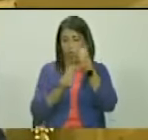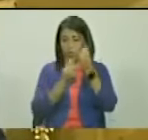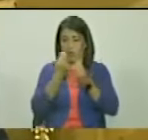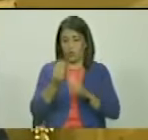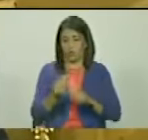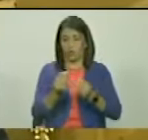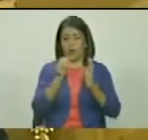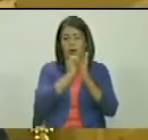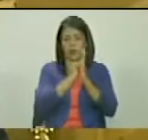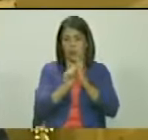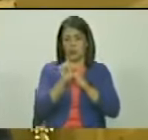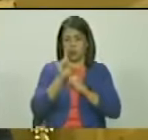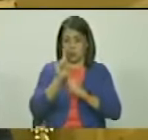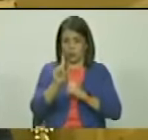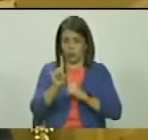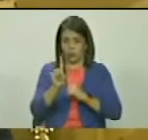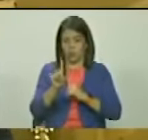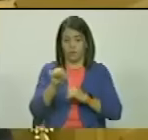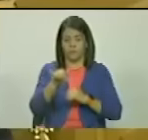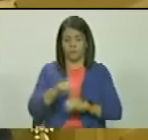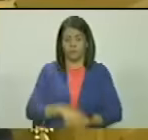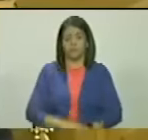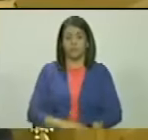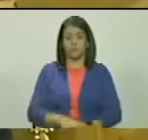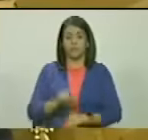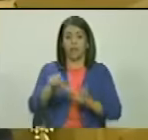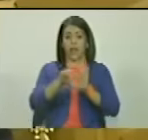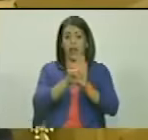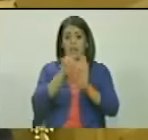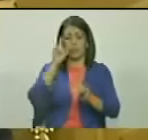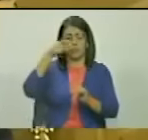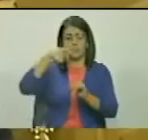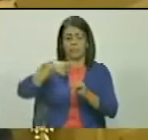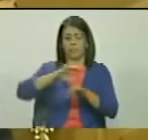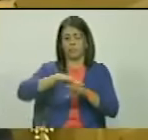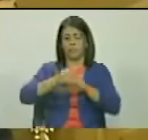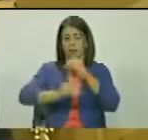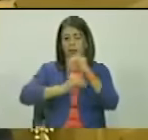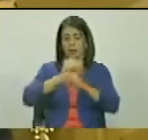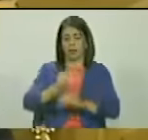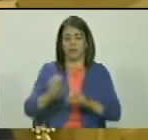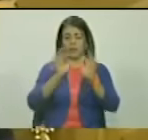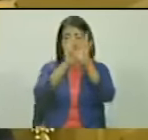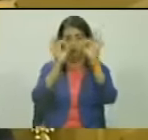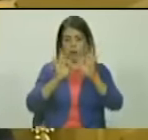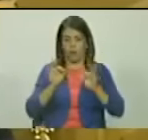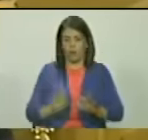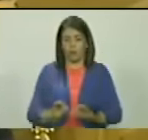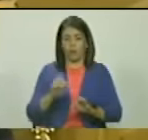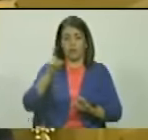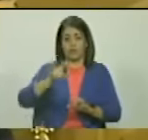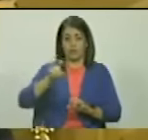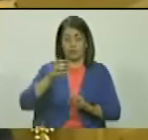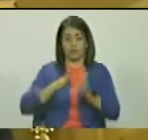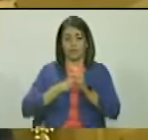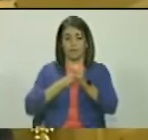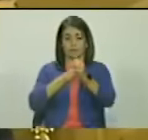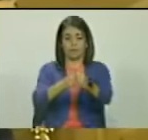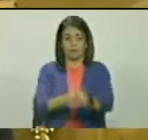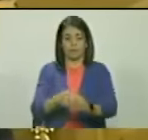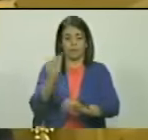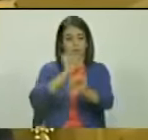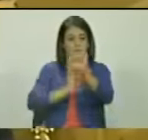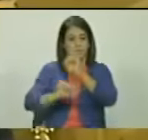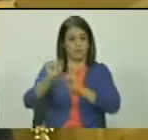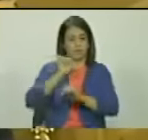en los siguientes términos artículo uno esta ley tiene por objeto establecer los medios y mecanismos orientados a